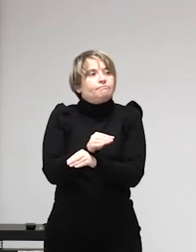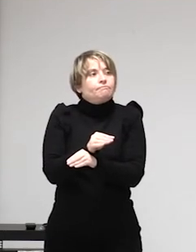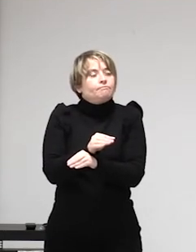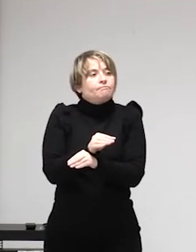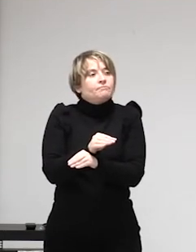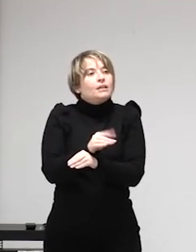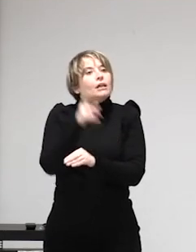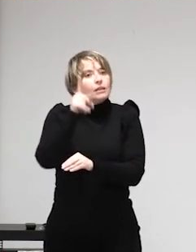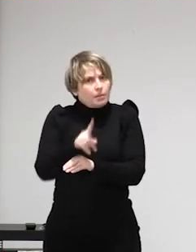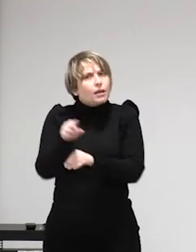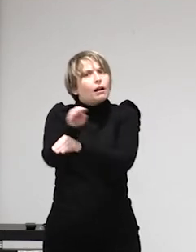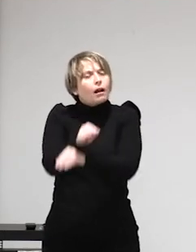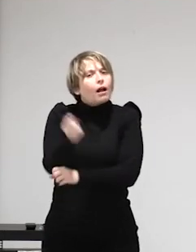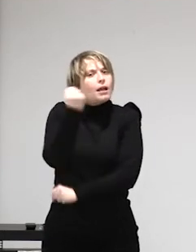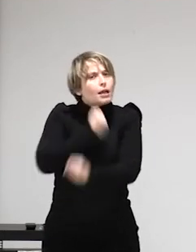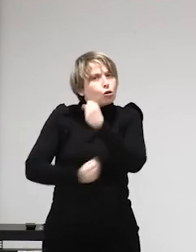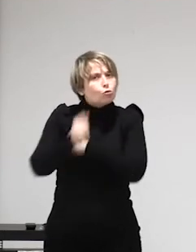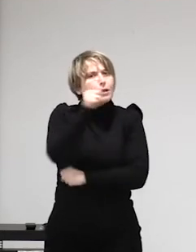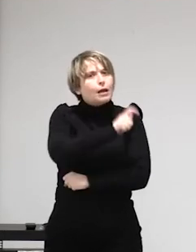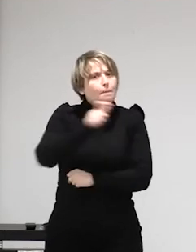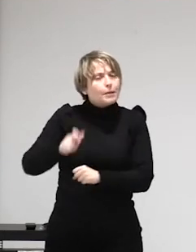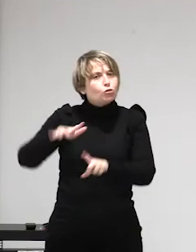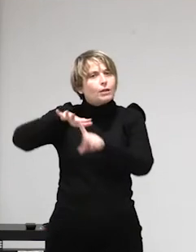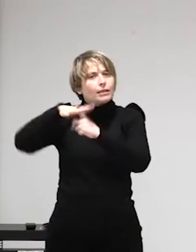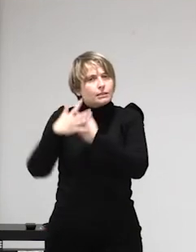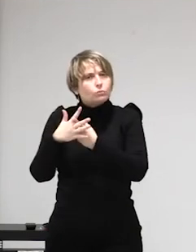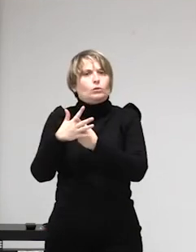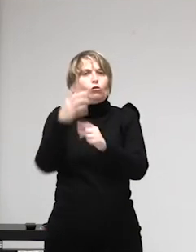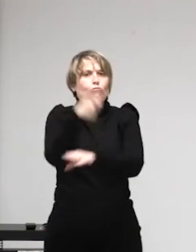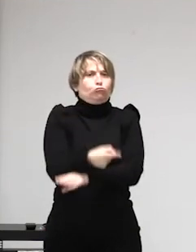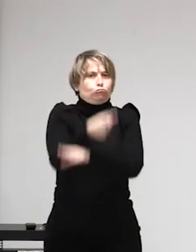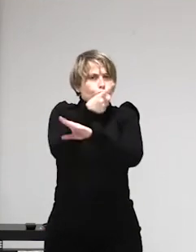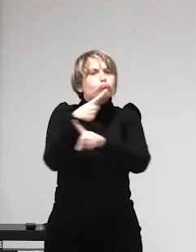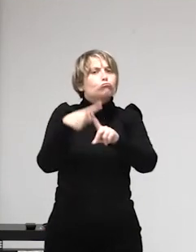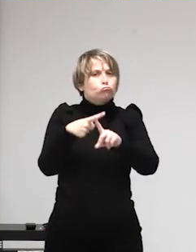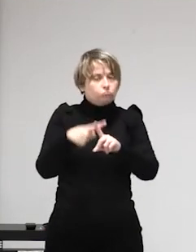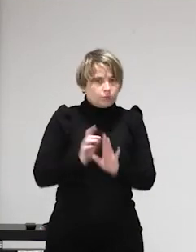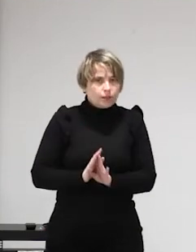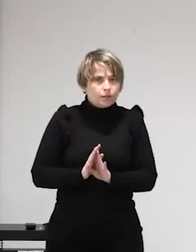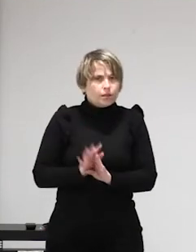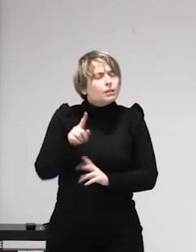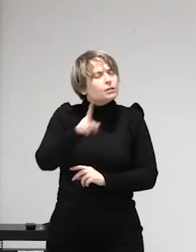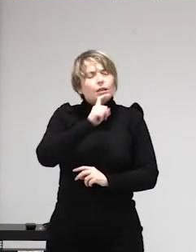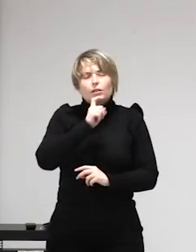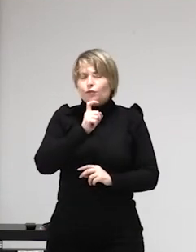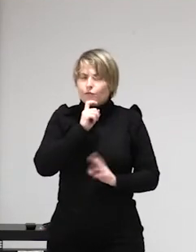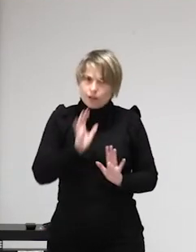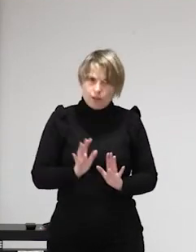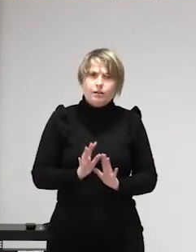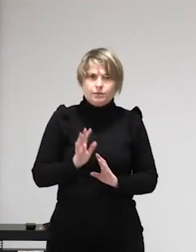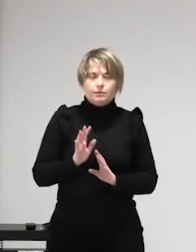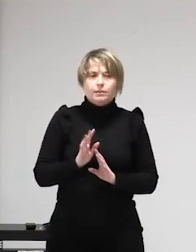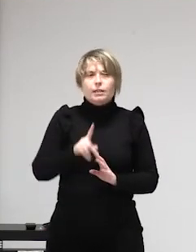trabajadoras sexuales yo creo que reconocer el trabajo sexual como trabajo y aprobar una ley sin haber hecho una gran